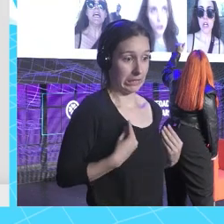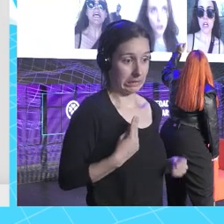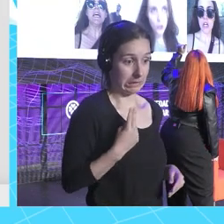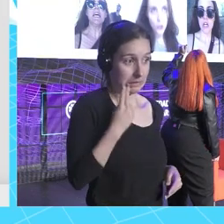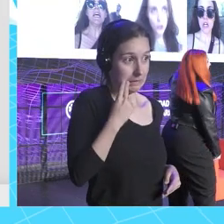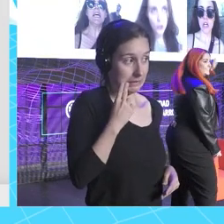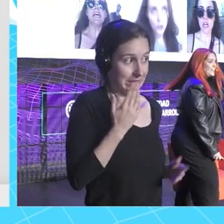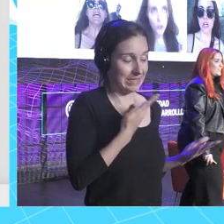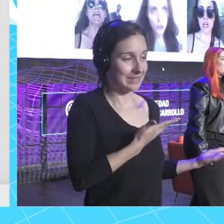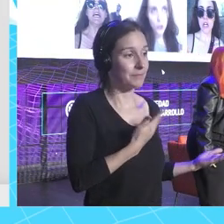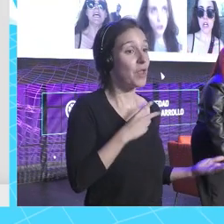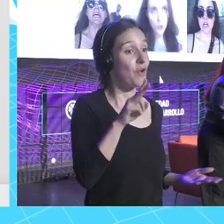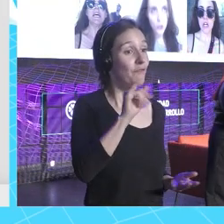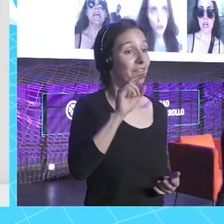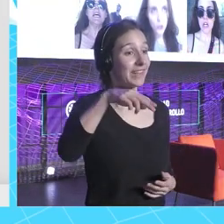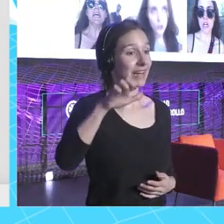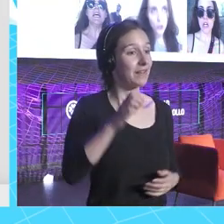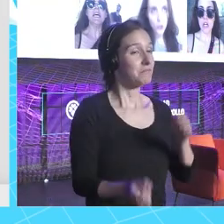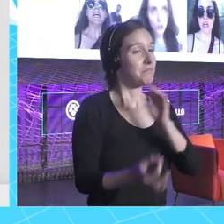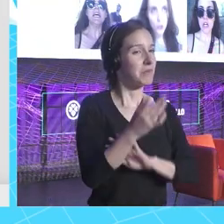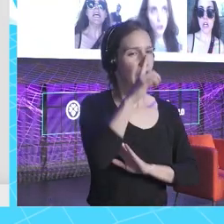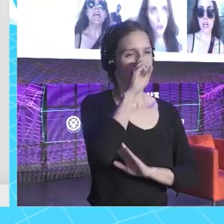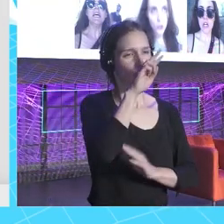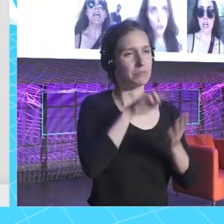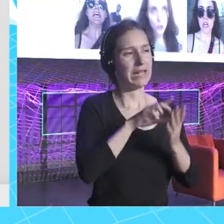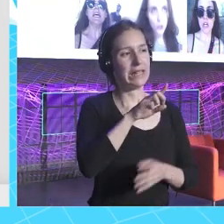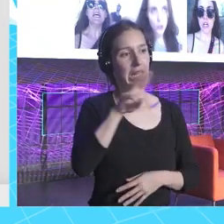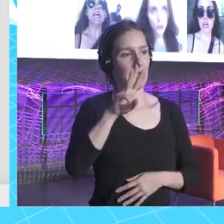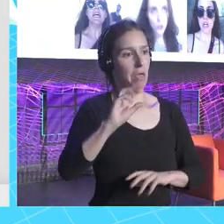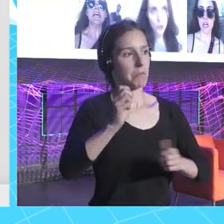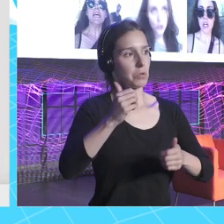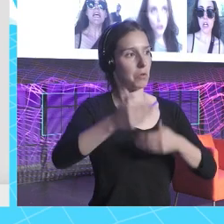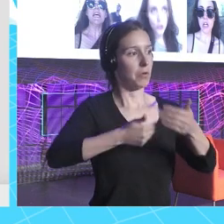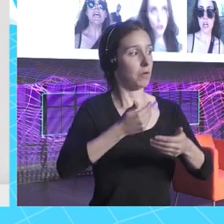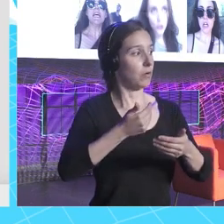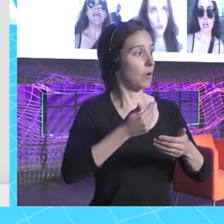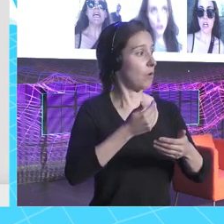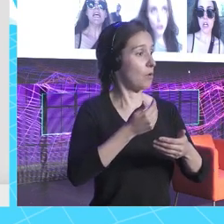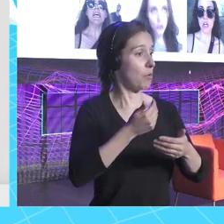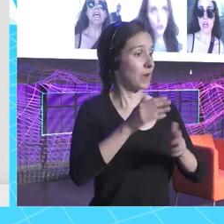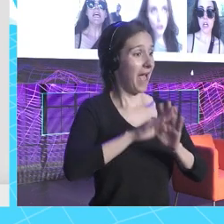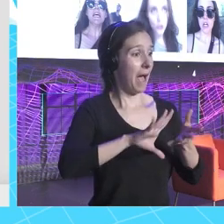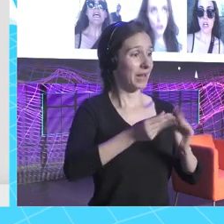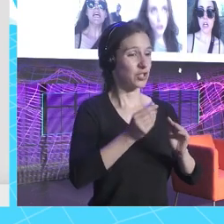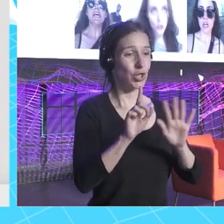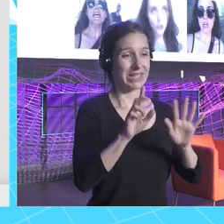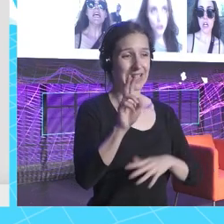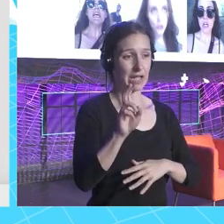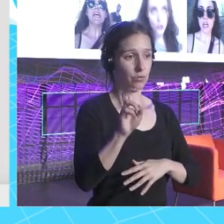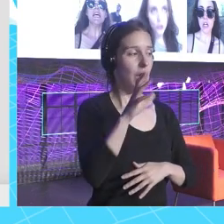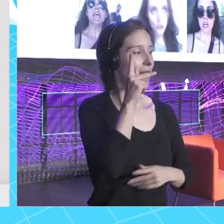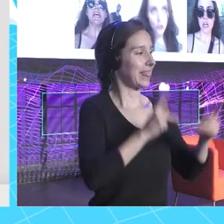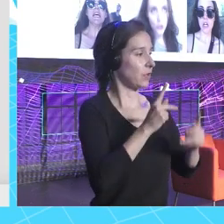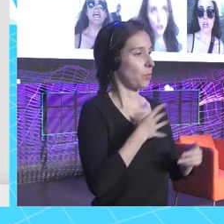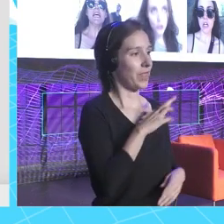Vine nació como en 2013 o así. Y era una aplicación de 6 segundos de humor, ¿vale? Ahora TikTok ya sabéis que tenéis desde hacer